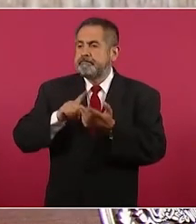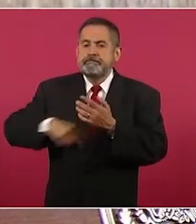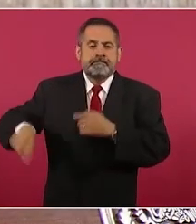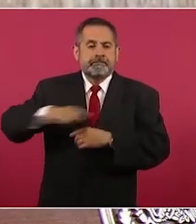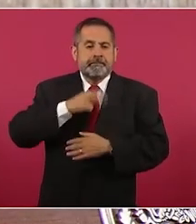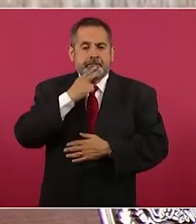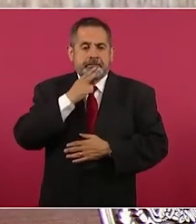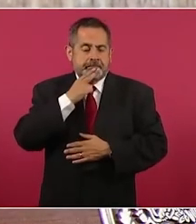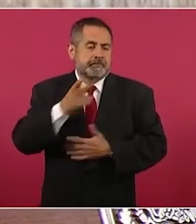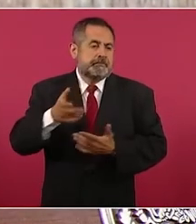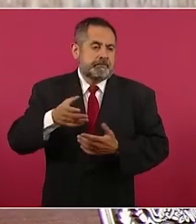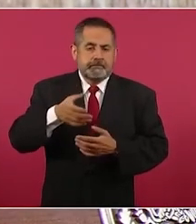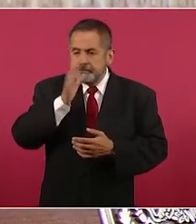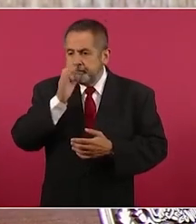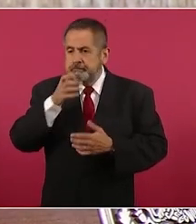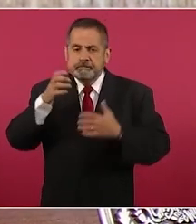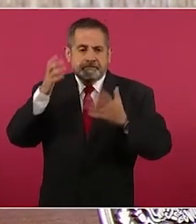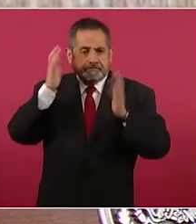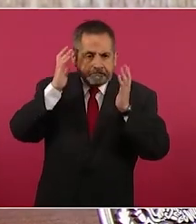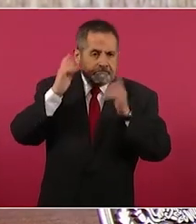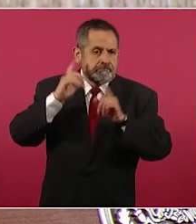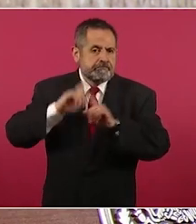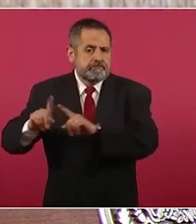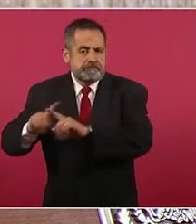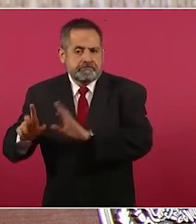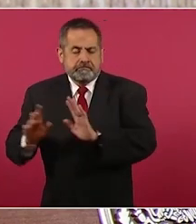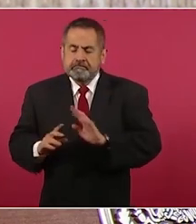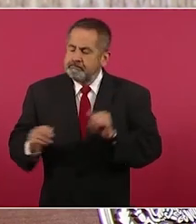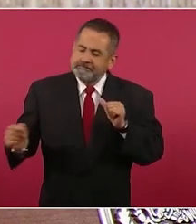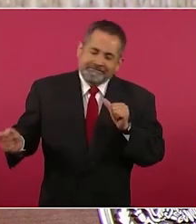En una situación de emergencia